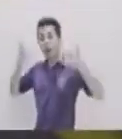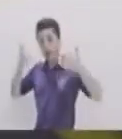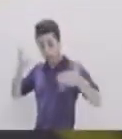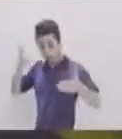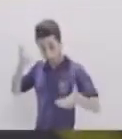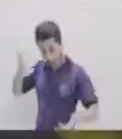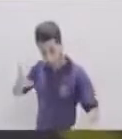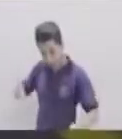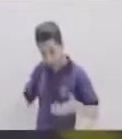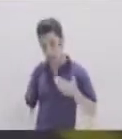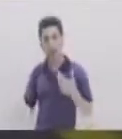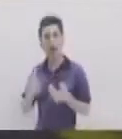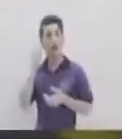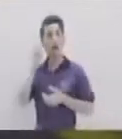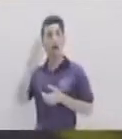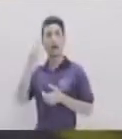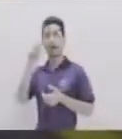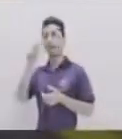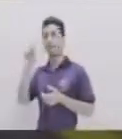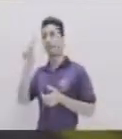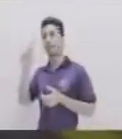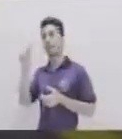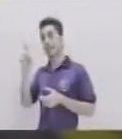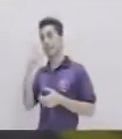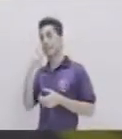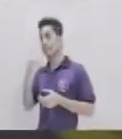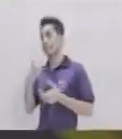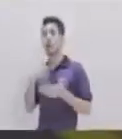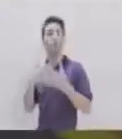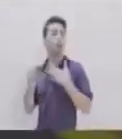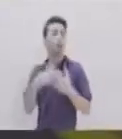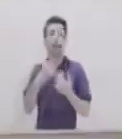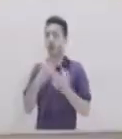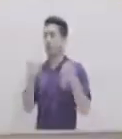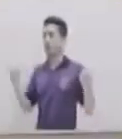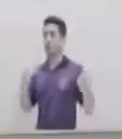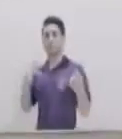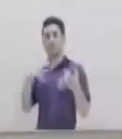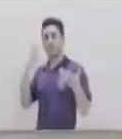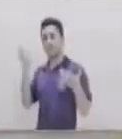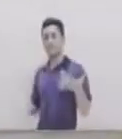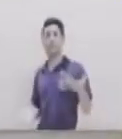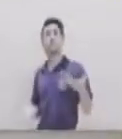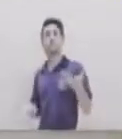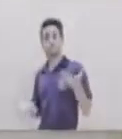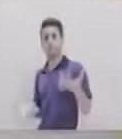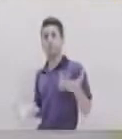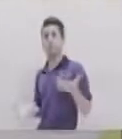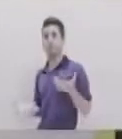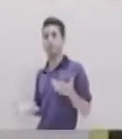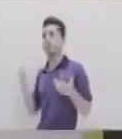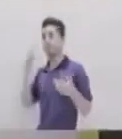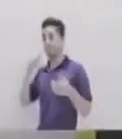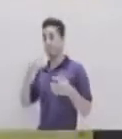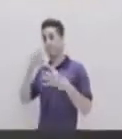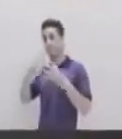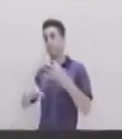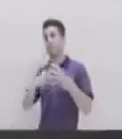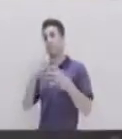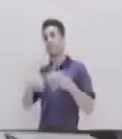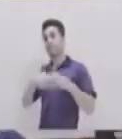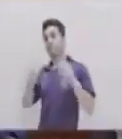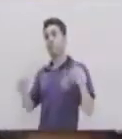La aceleración Debido a la gravedad Nosotros la podemos encontrar En cualquier objeto Que tenga masa ¿Sí? En el planeta Tierra